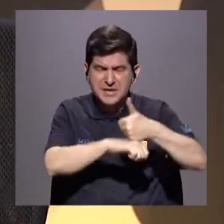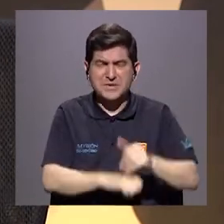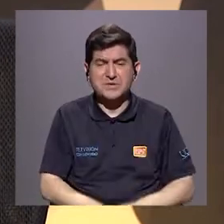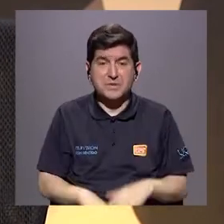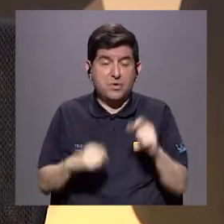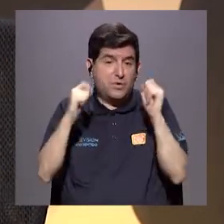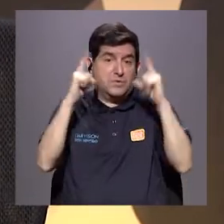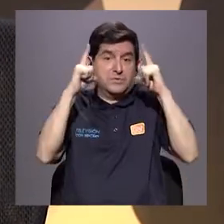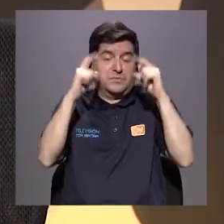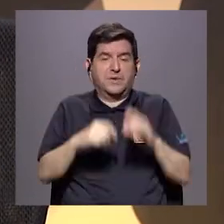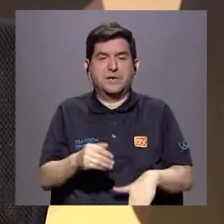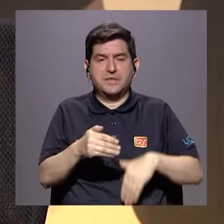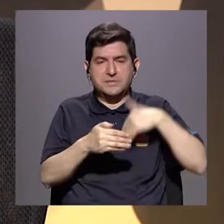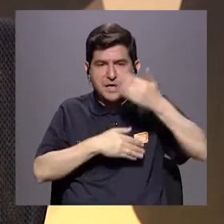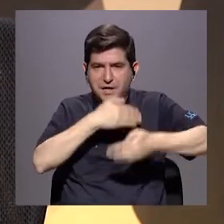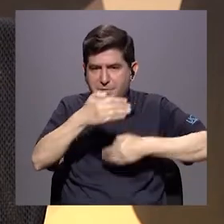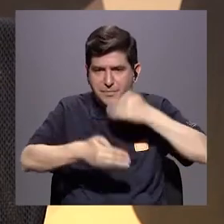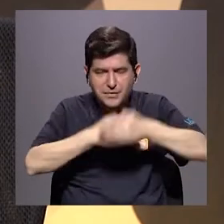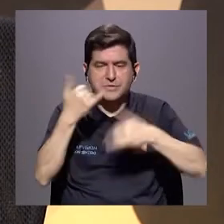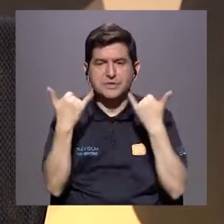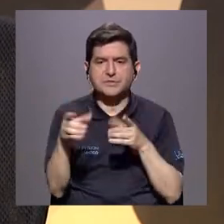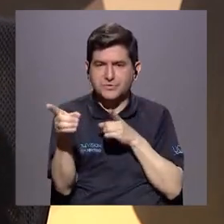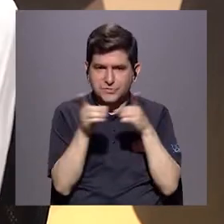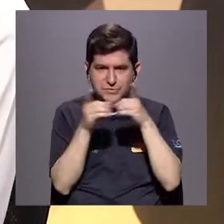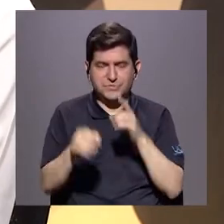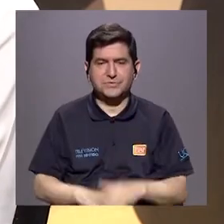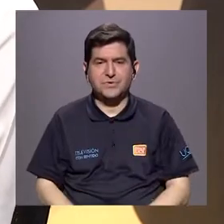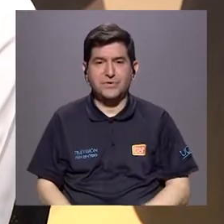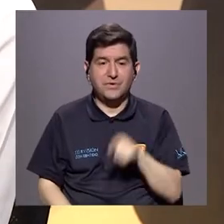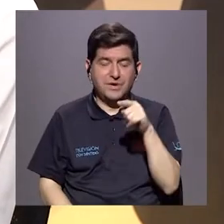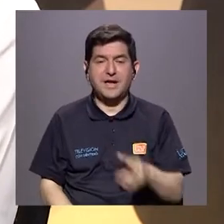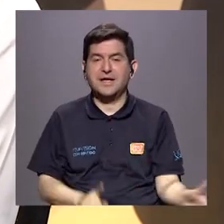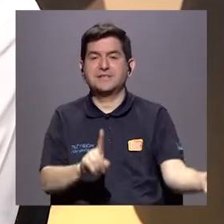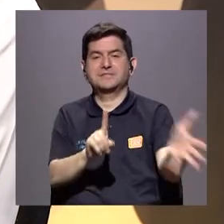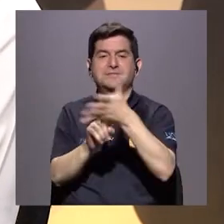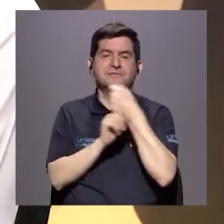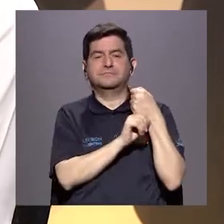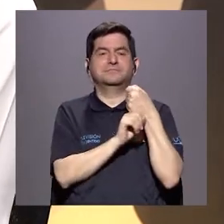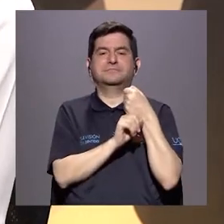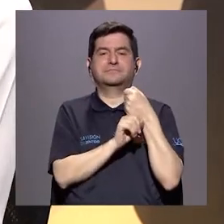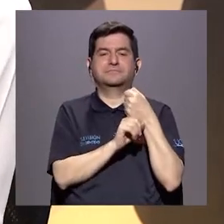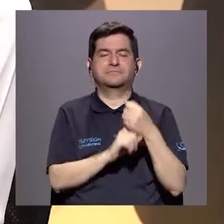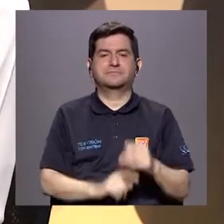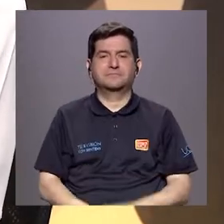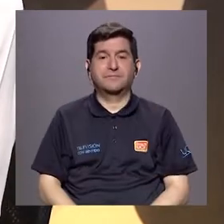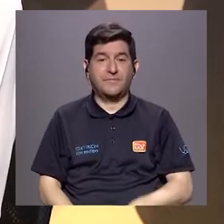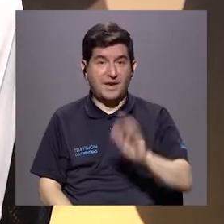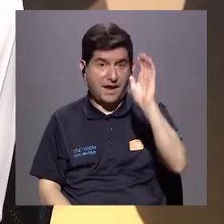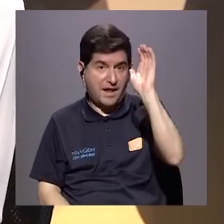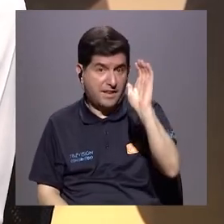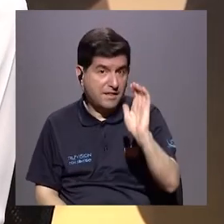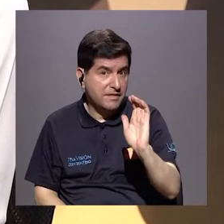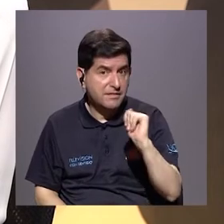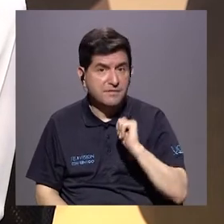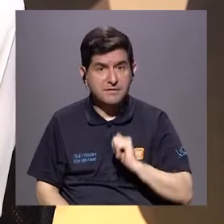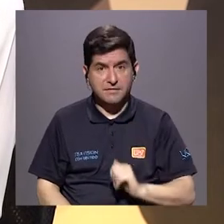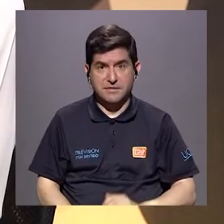entonces viene la siguiente dinámica que se ha descrito, que es la dinámica del atrapamiento, que es que el niño